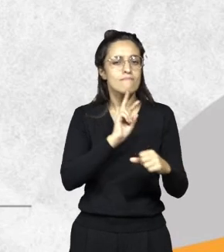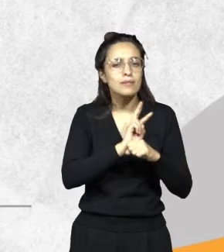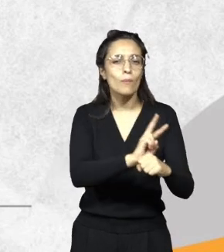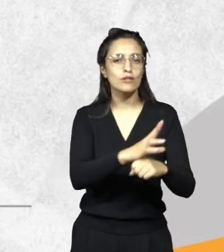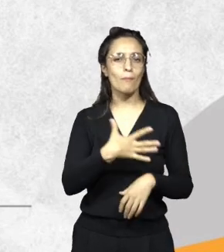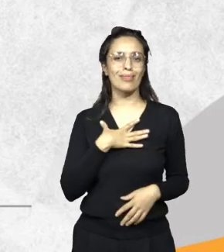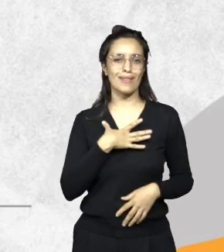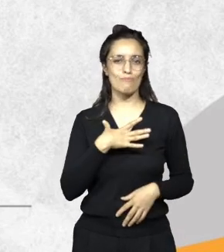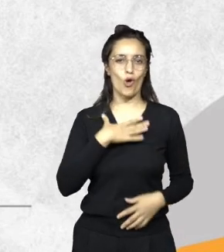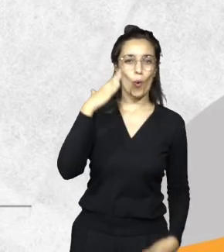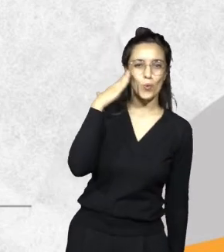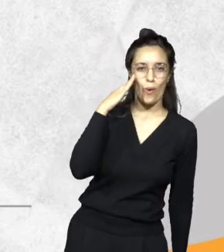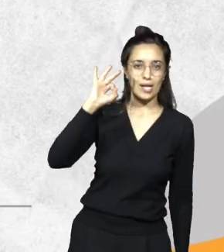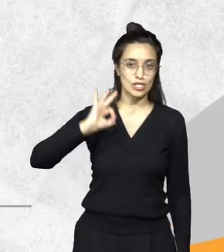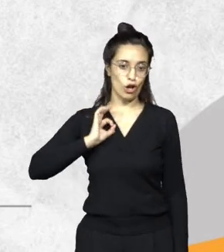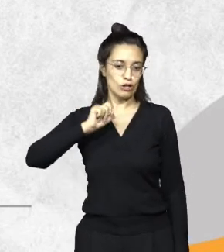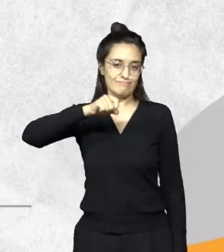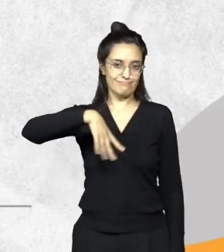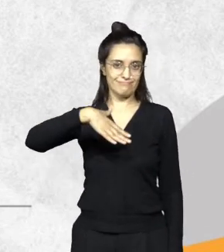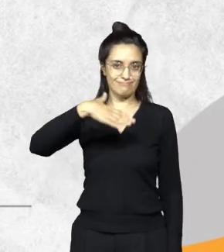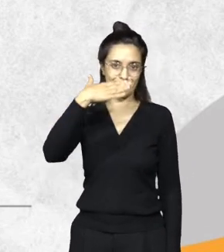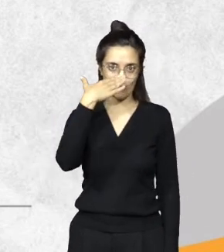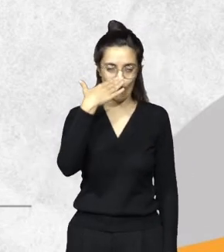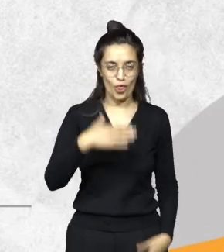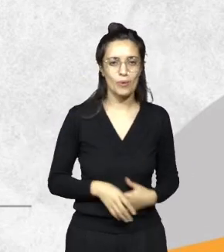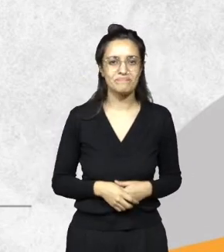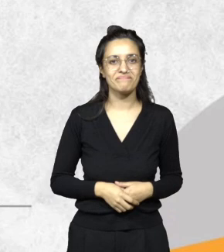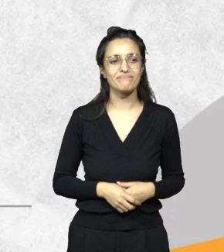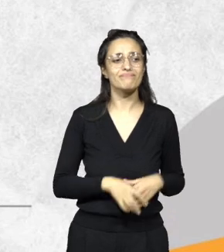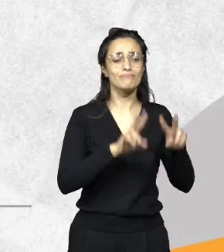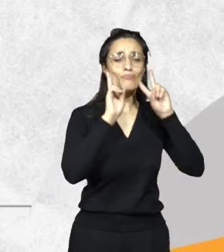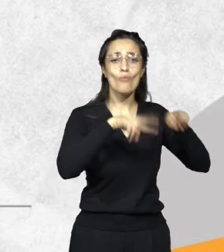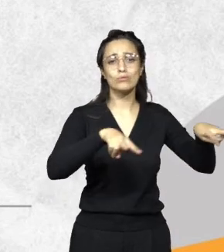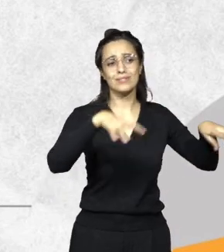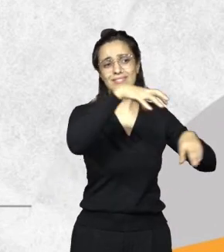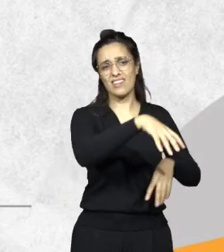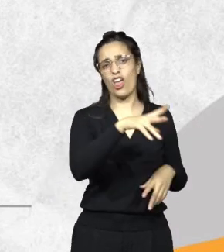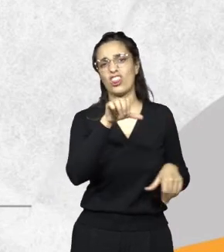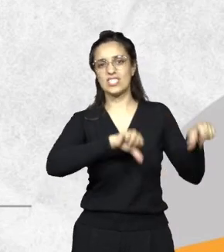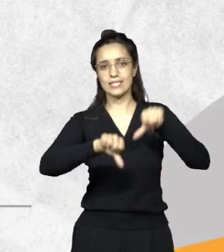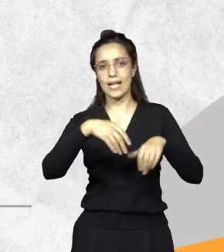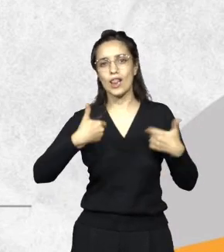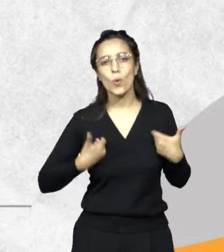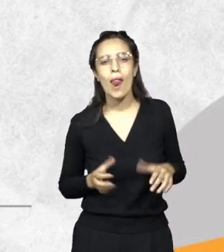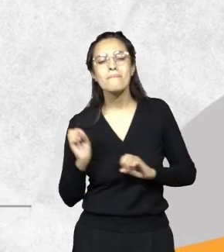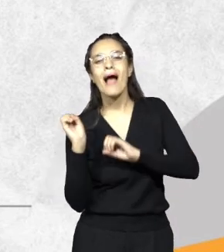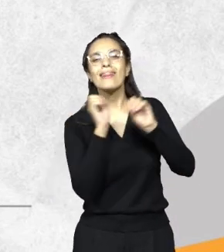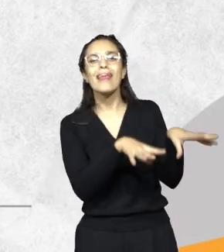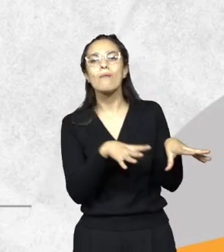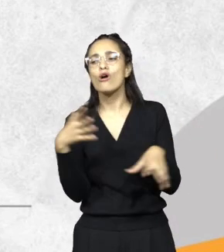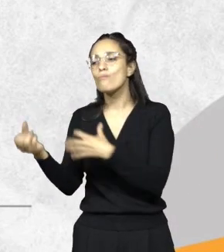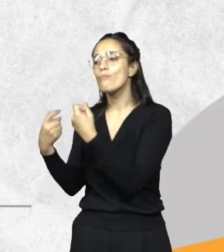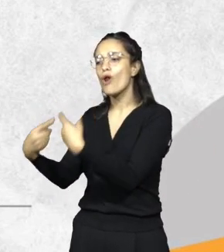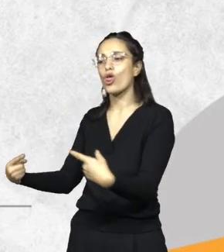histórico de la provincia. En el Museo de Ciencias Naturales, le enviamos todo lo que son productos de taxidermia que solemos